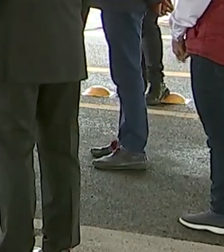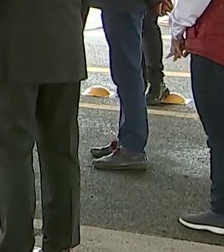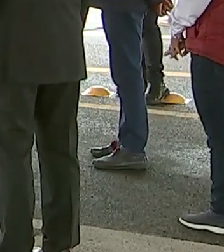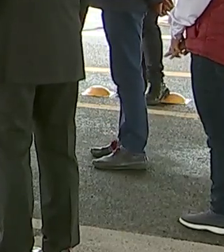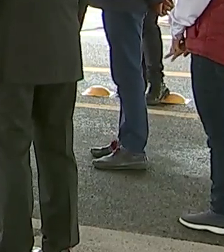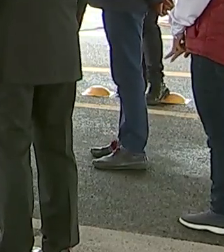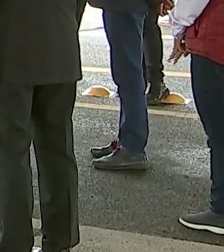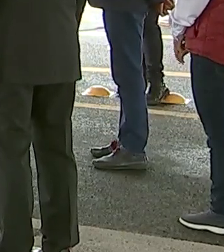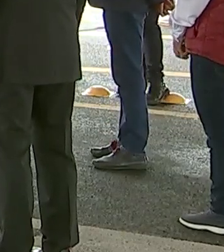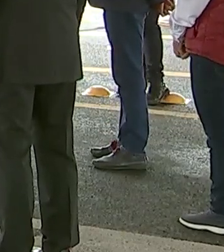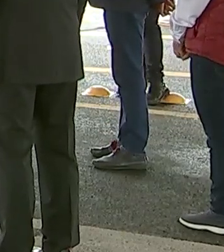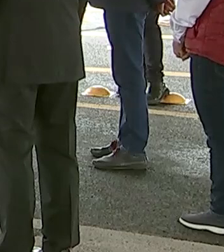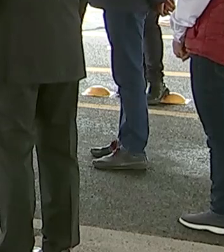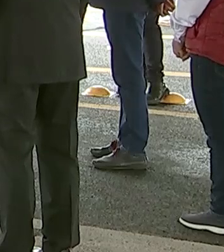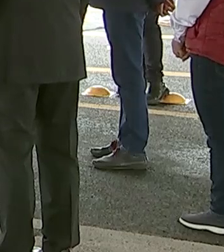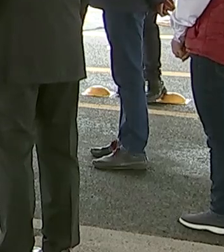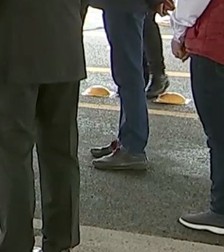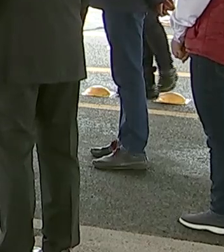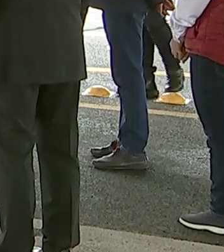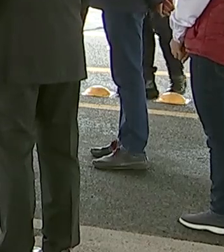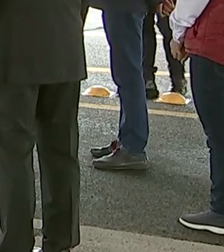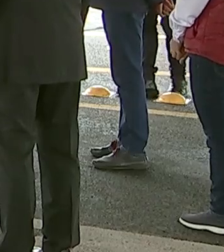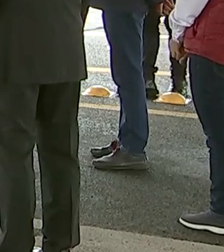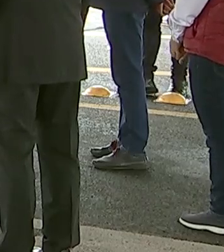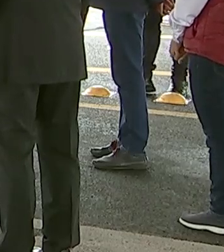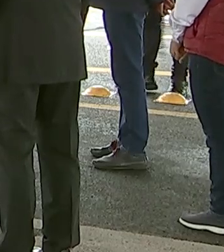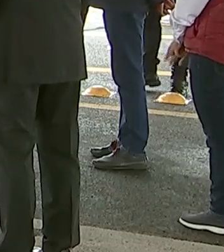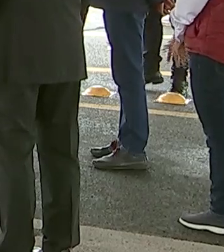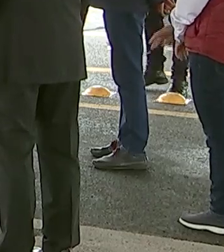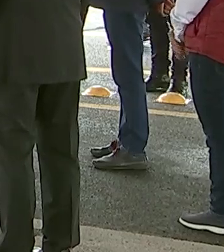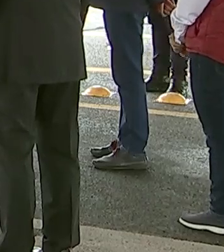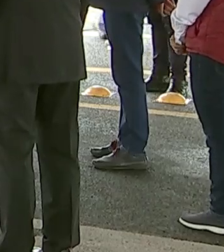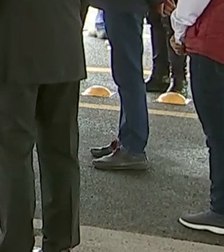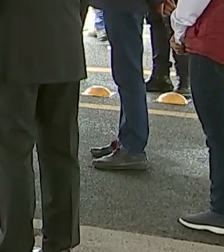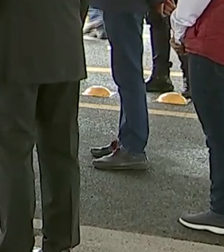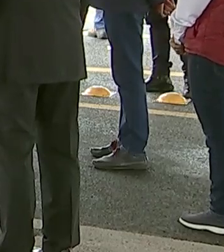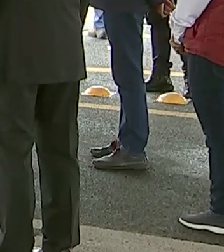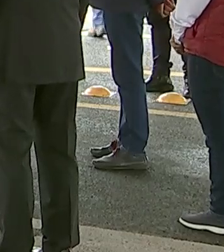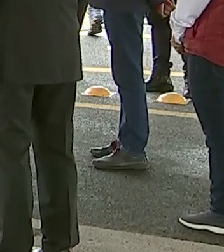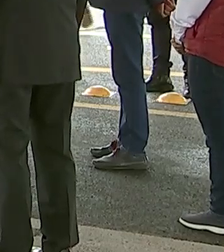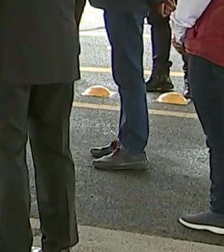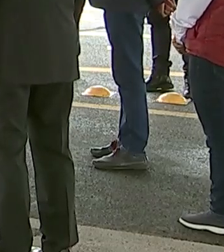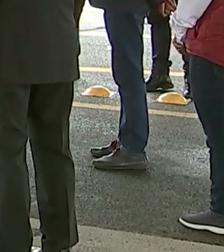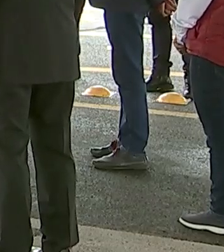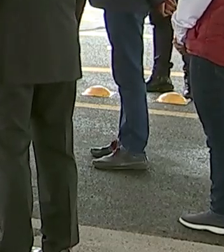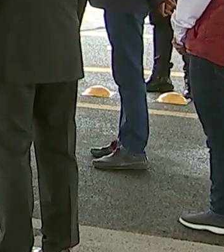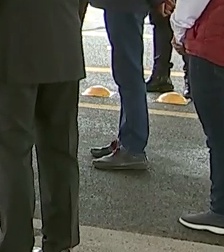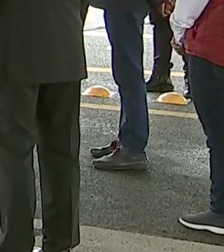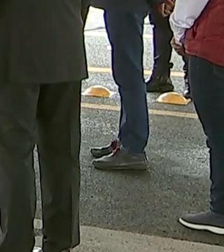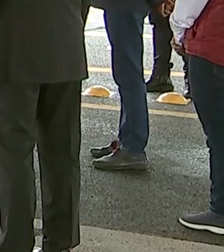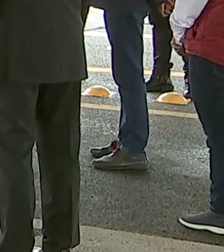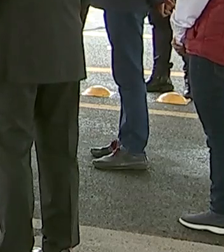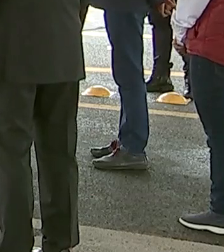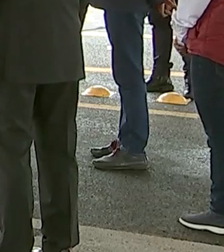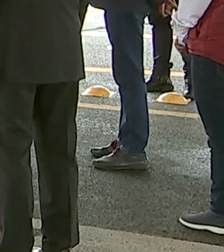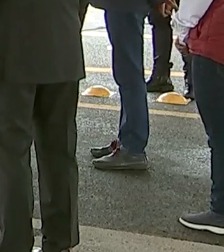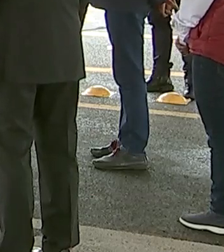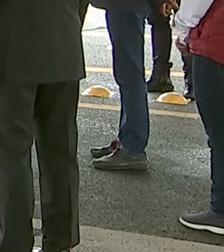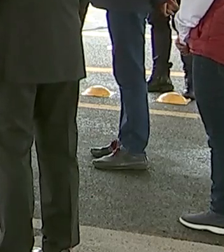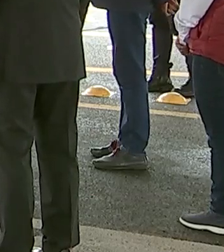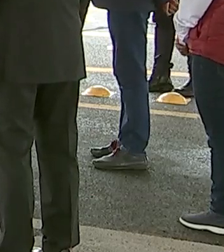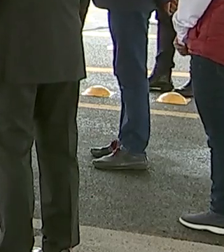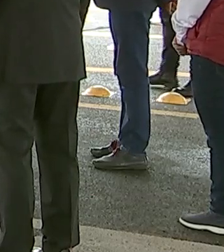que se beneficia es del orden de 540 mil habitantes de los municipios de Tlaxcala, Apisaco,